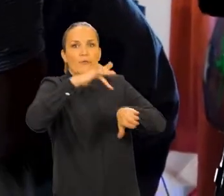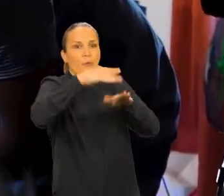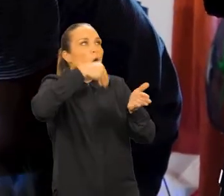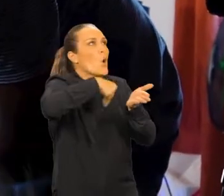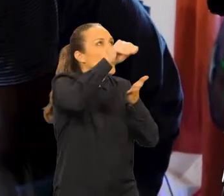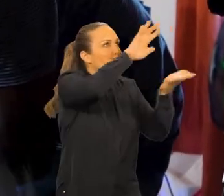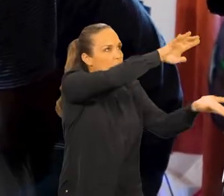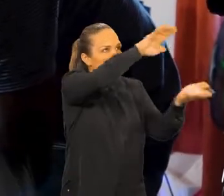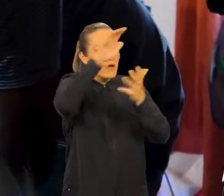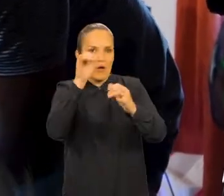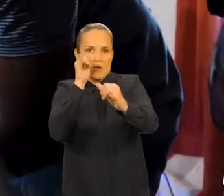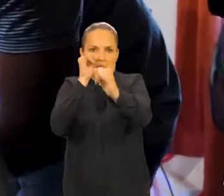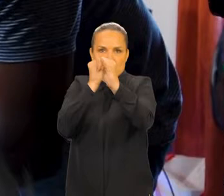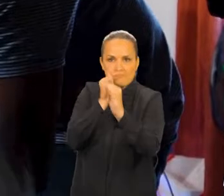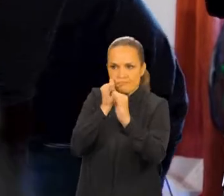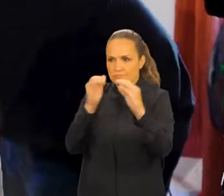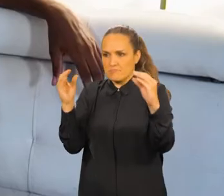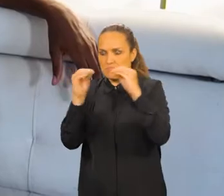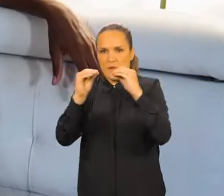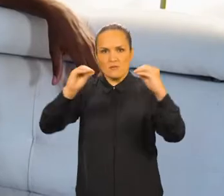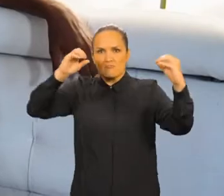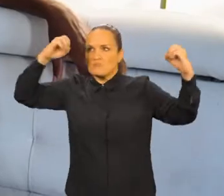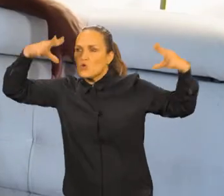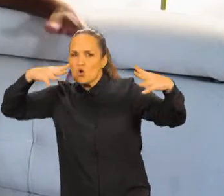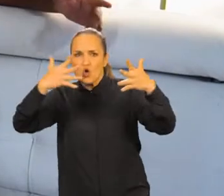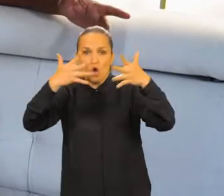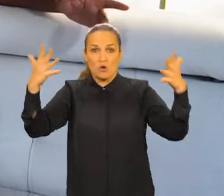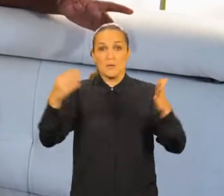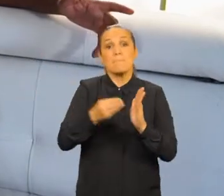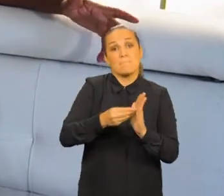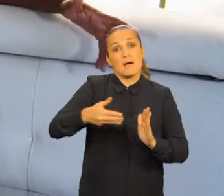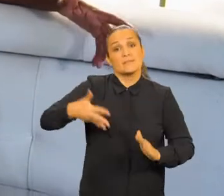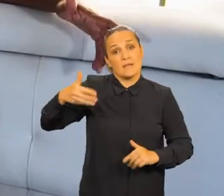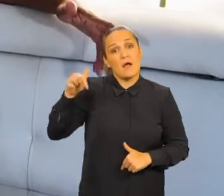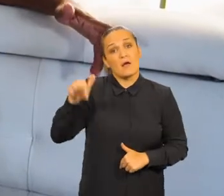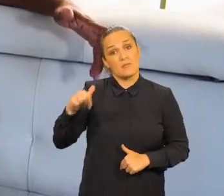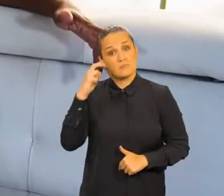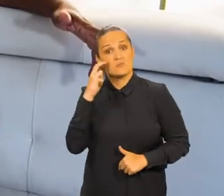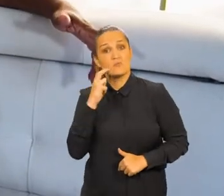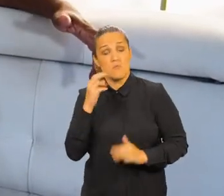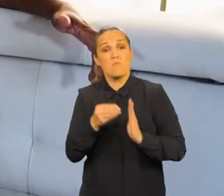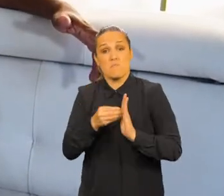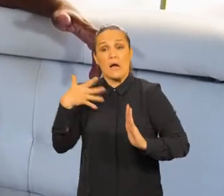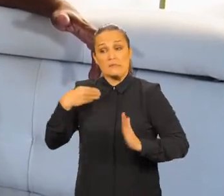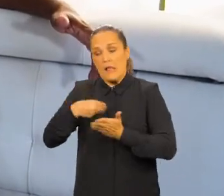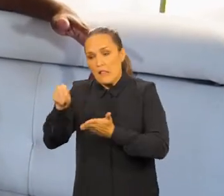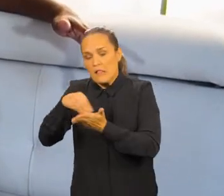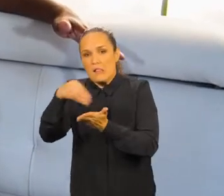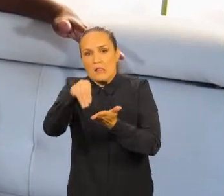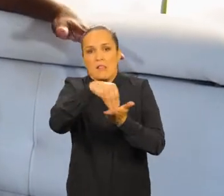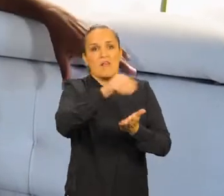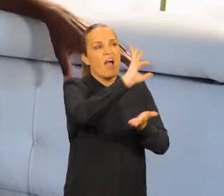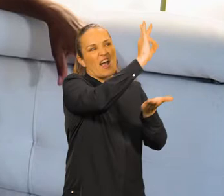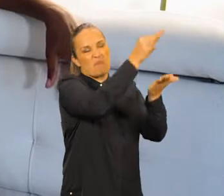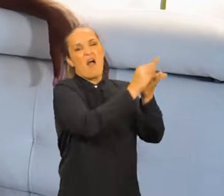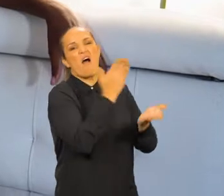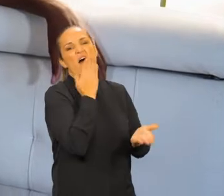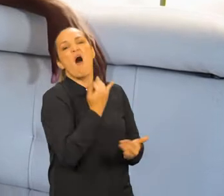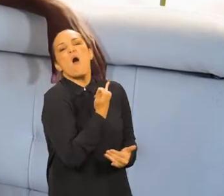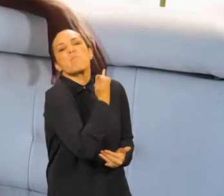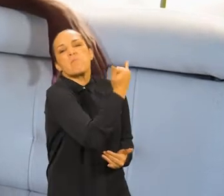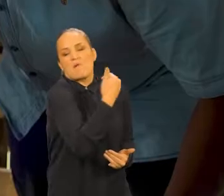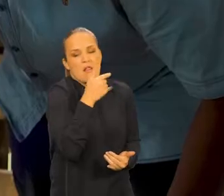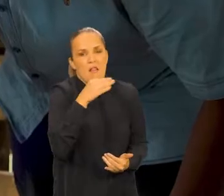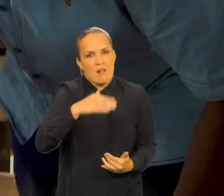traer cosas de afuera. Entonces, digamos que hacer cine acá resulta un poco más costoso que en las ciudades